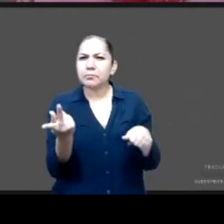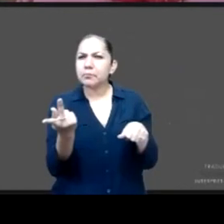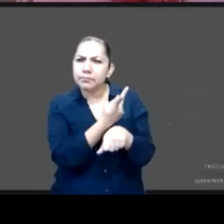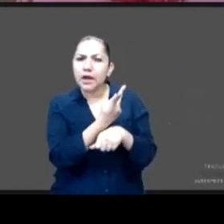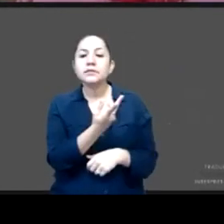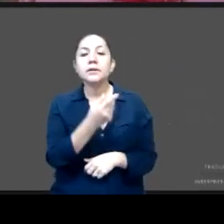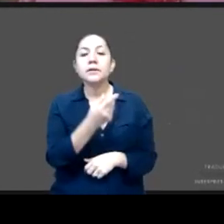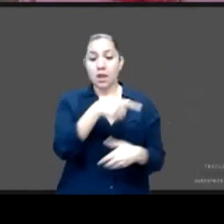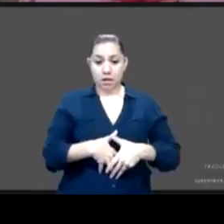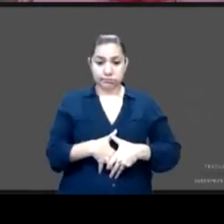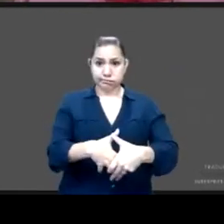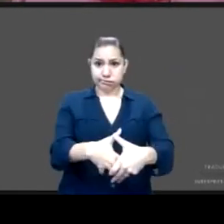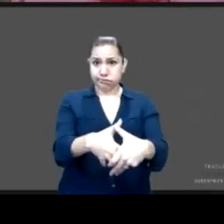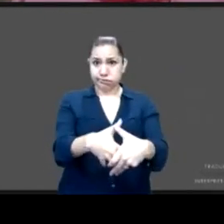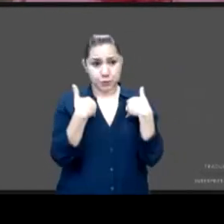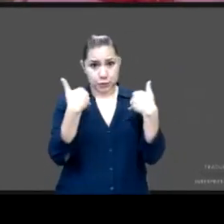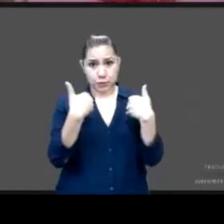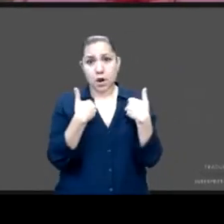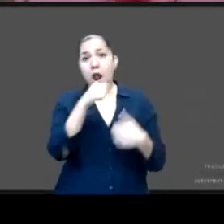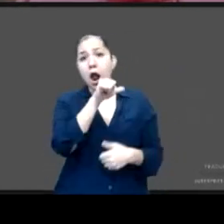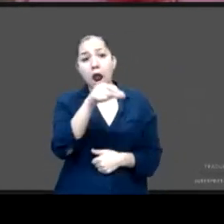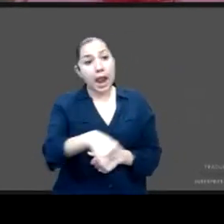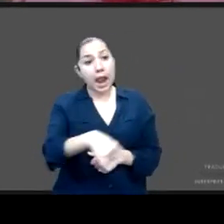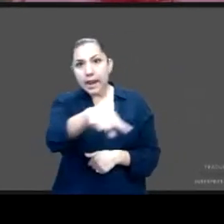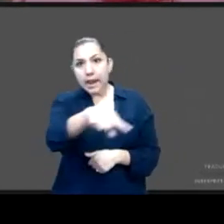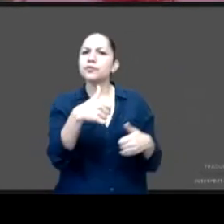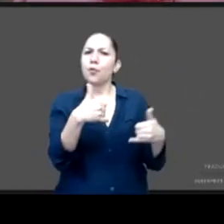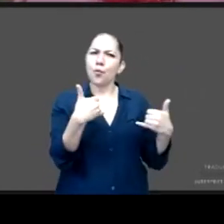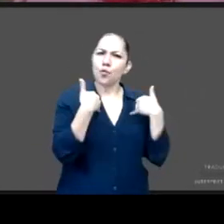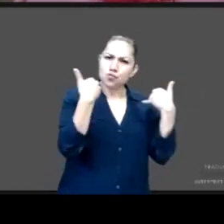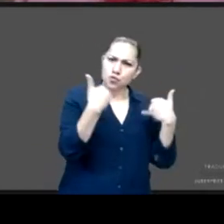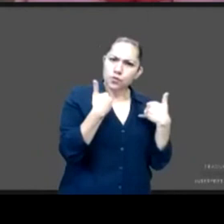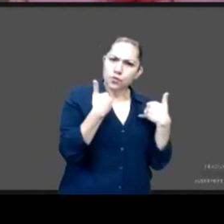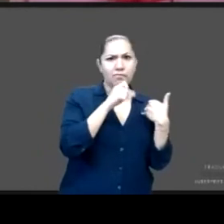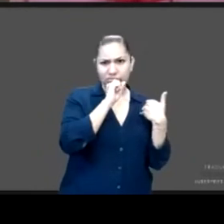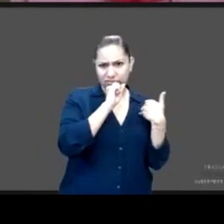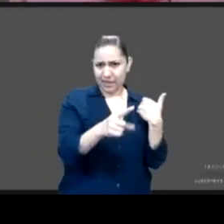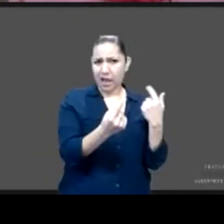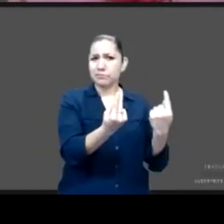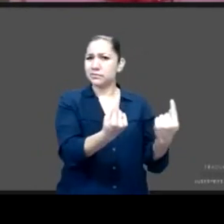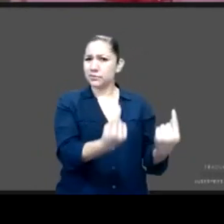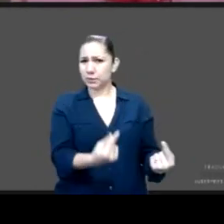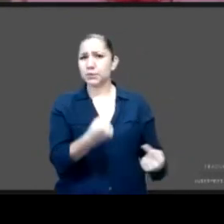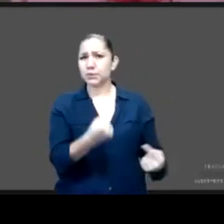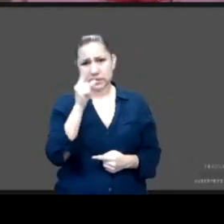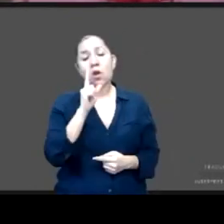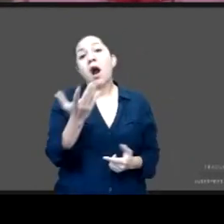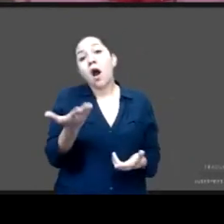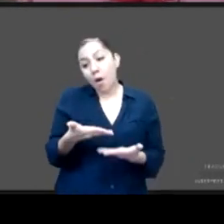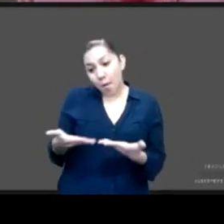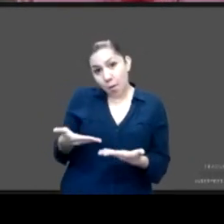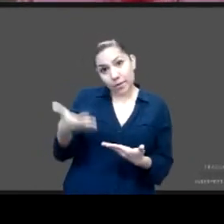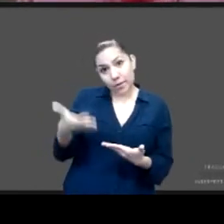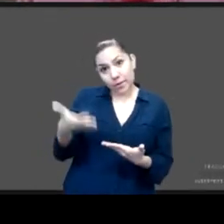embarazo en adolescente, sino también infantil, ante esta situación de emergencia también que está provocada por el